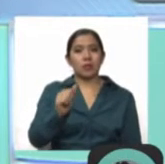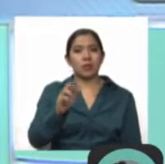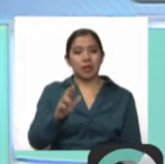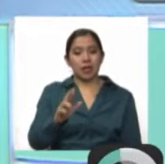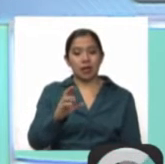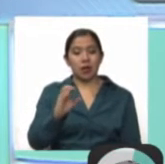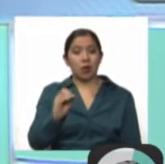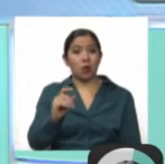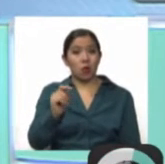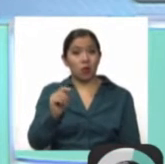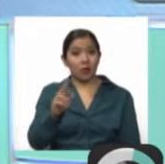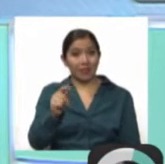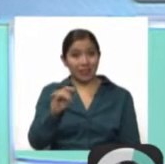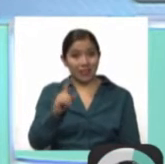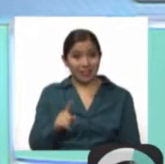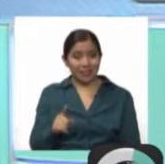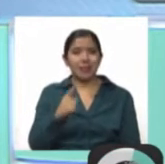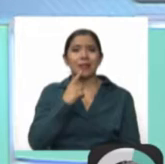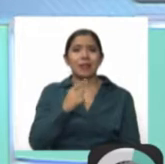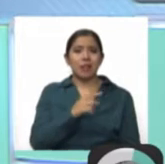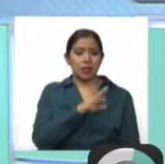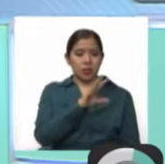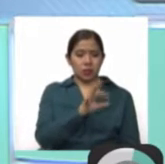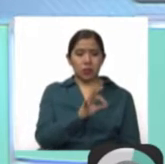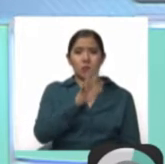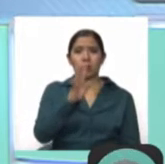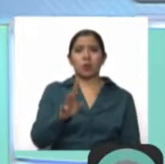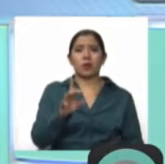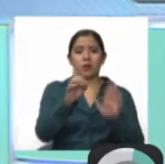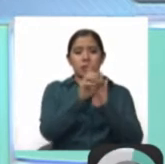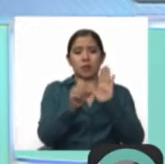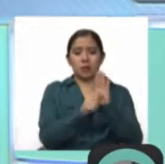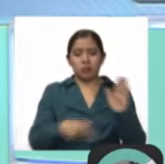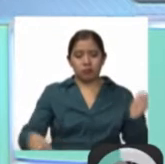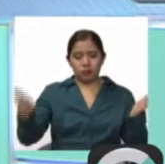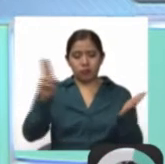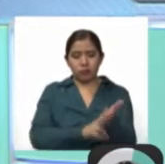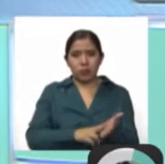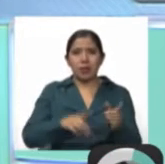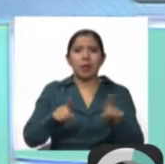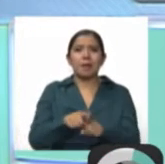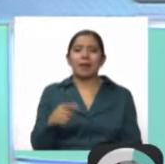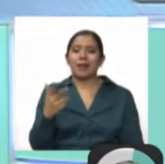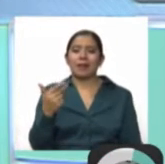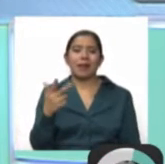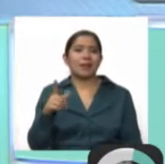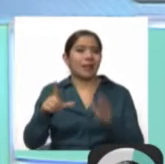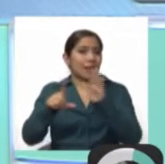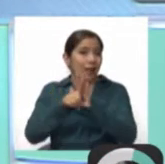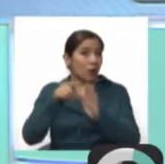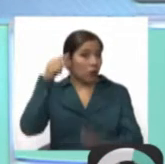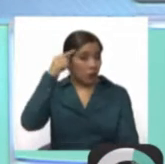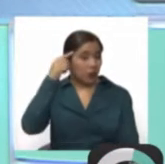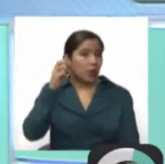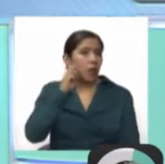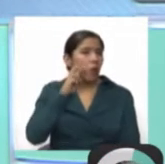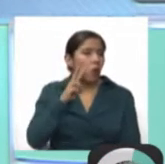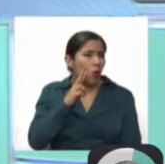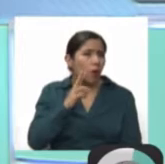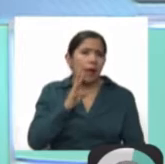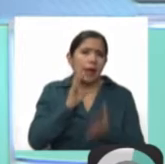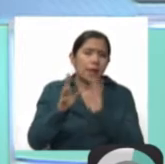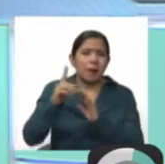decretos supremos rubricados y más de 13 leyes durante el gobierno de Evo Morales. Esto para que